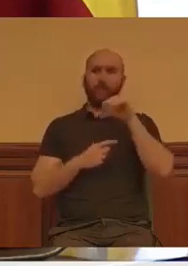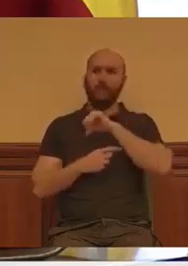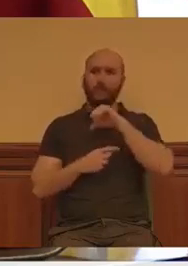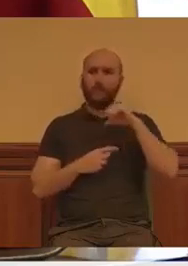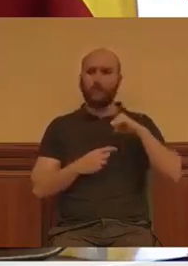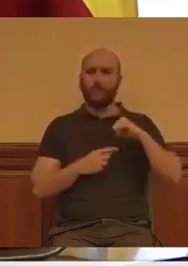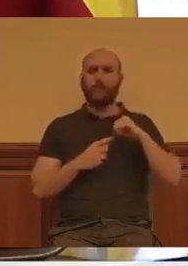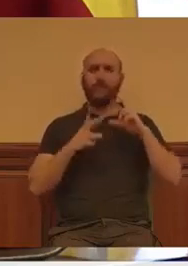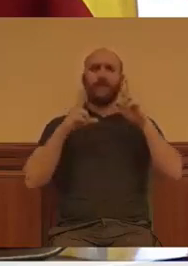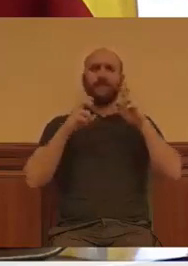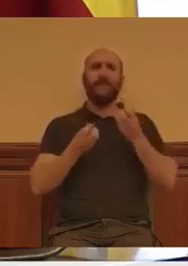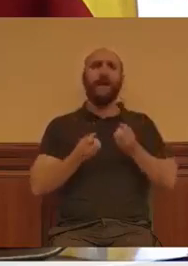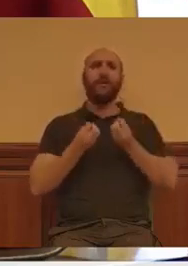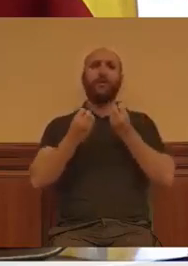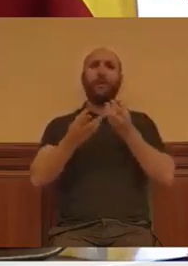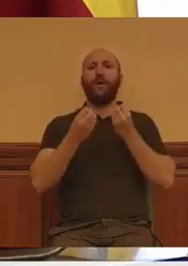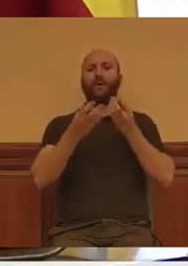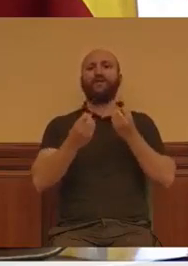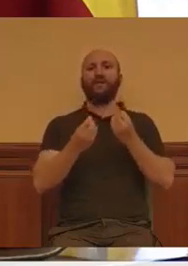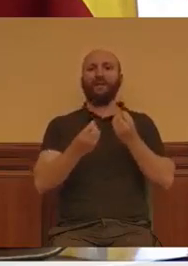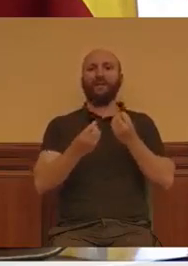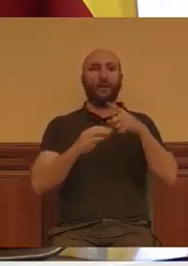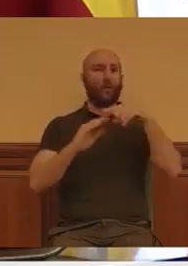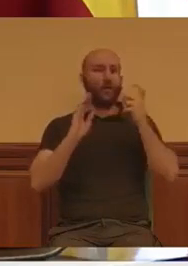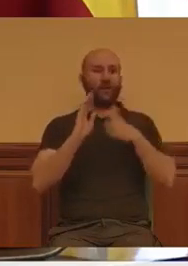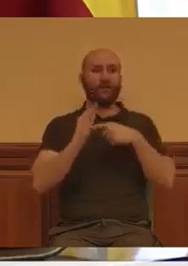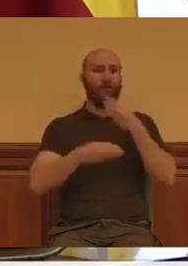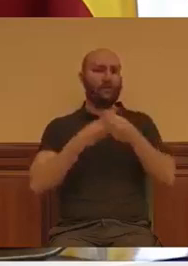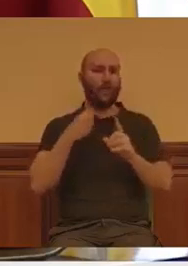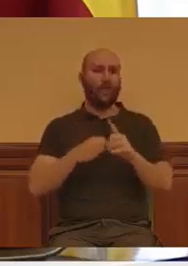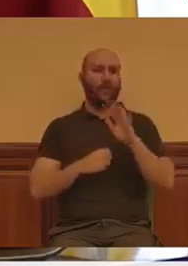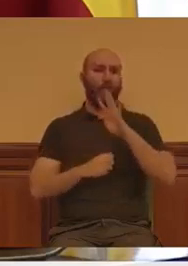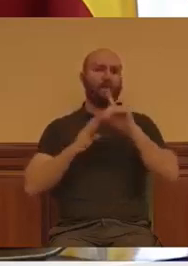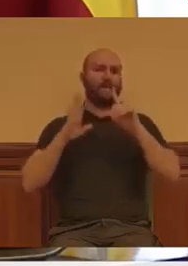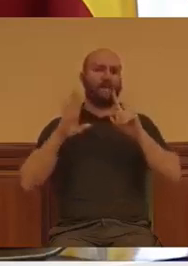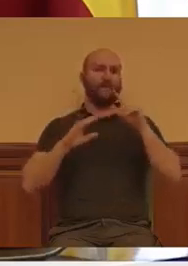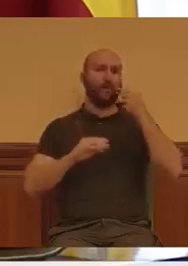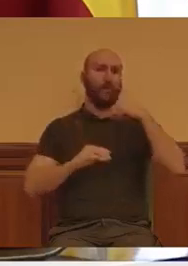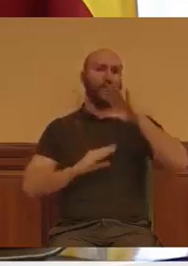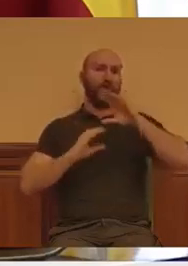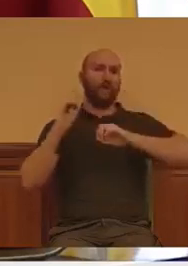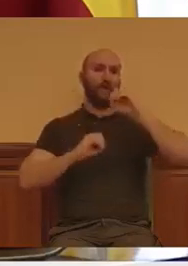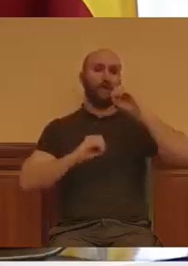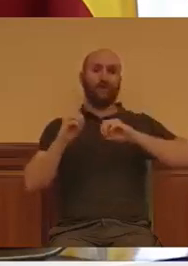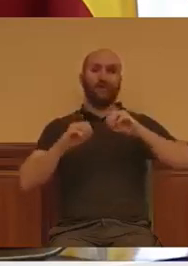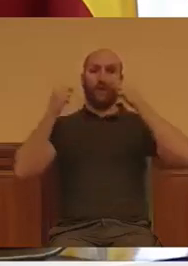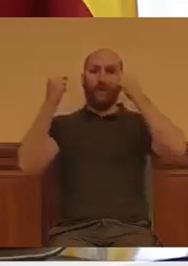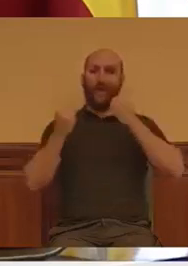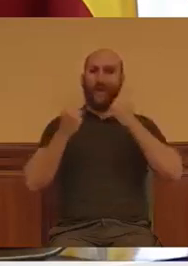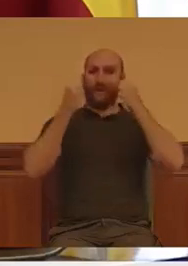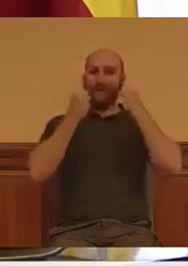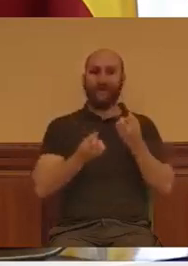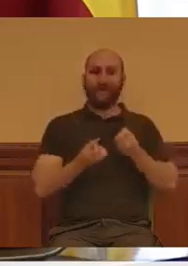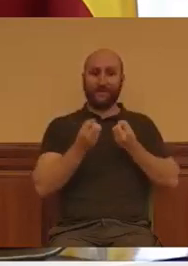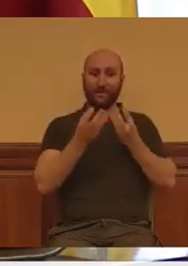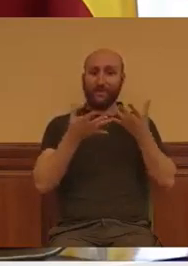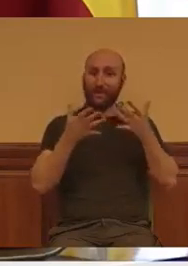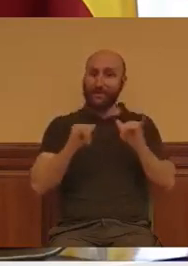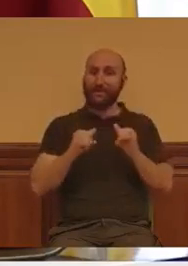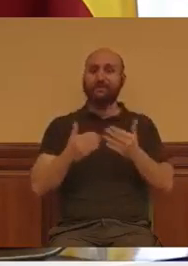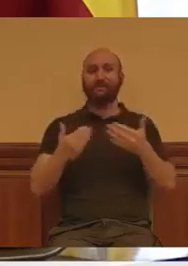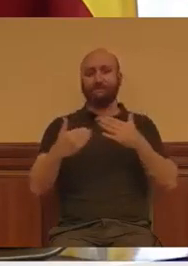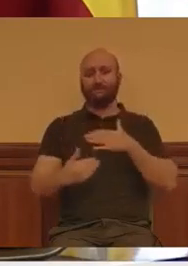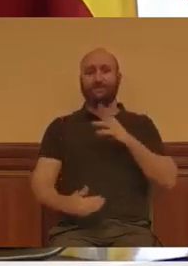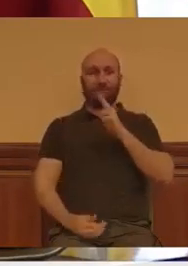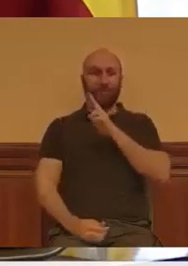de rendición de cuentas. El 46,5 por ciento de las entidades que no han efectuado rendición pertenecen a Madrid.